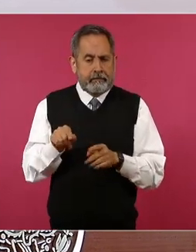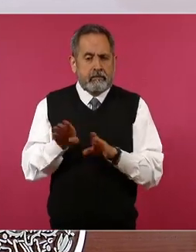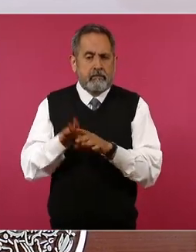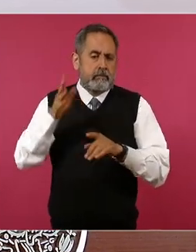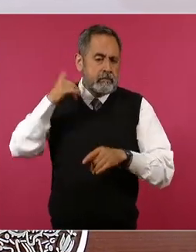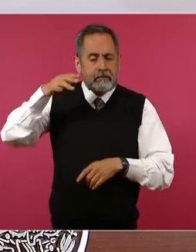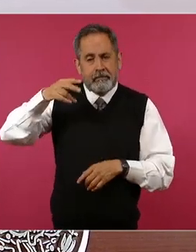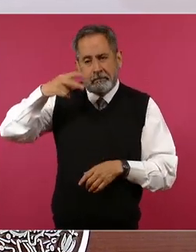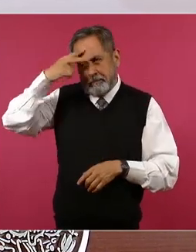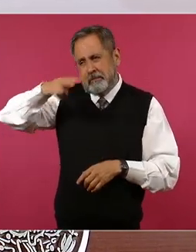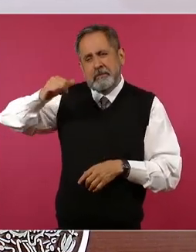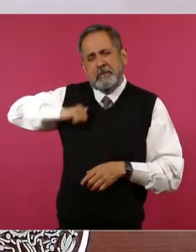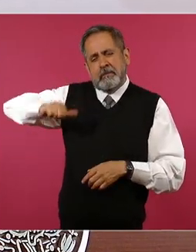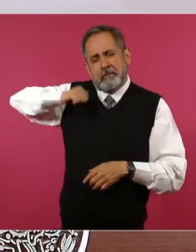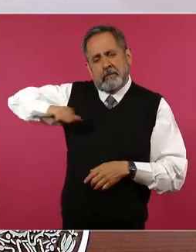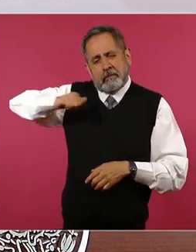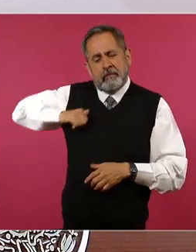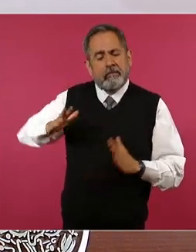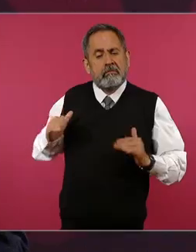México profundo